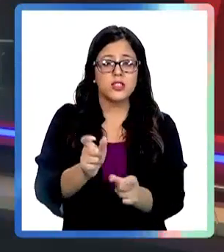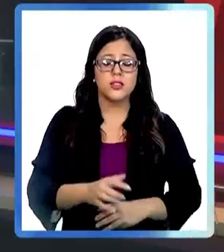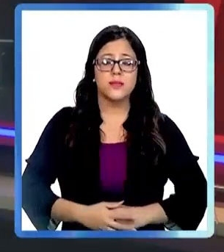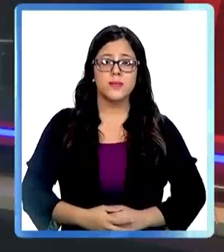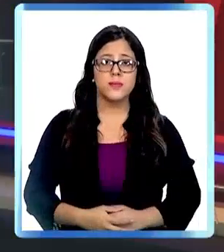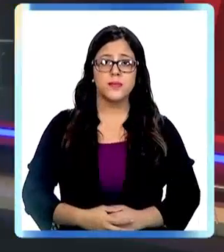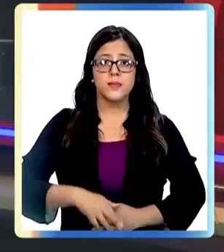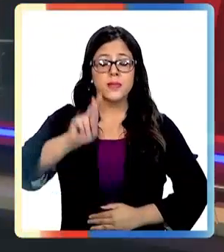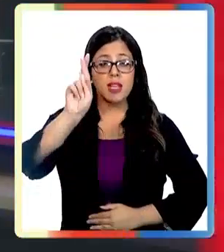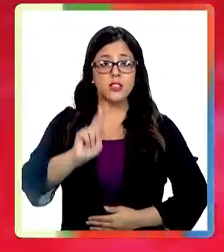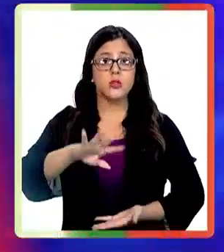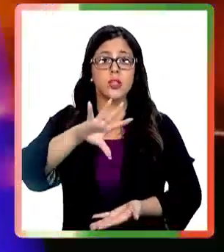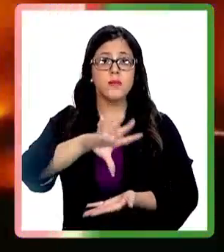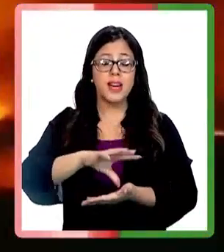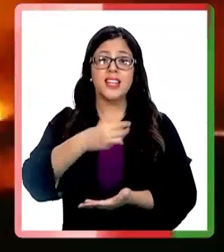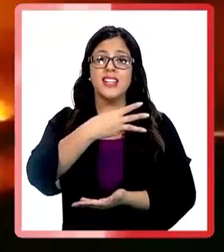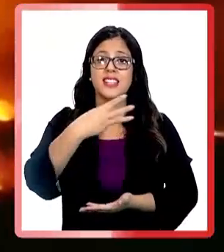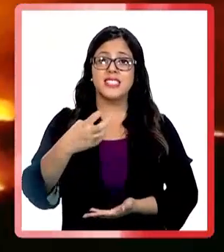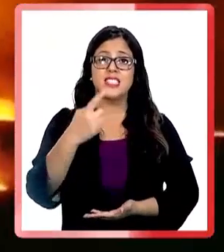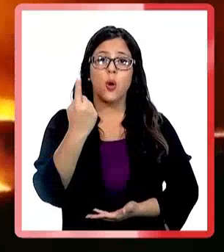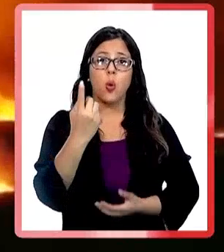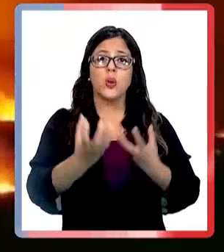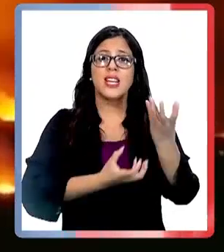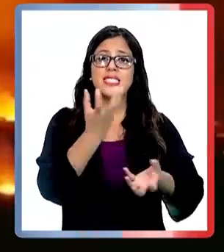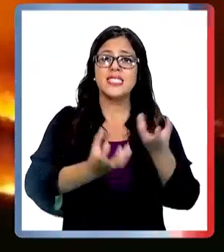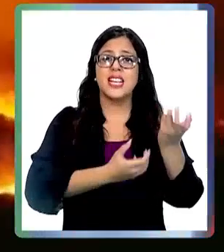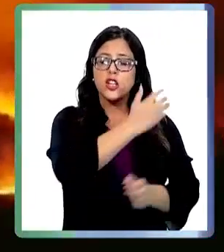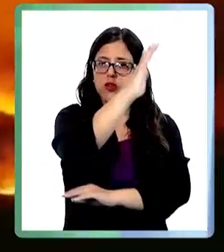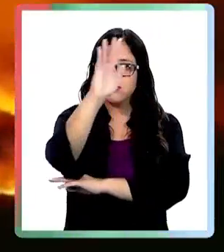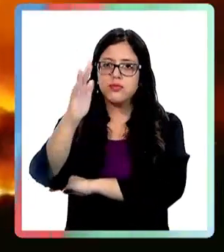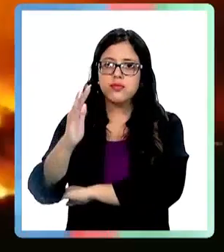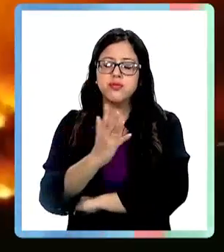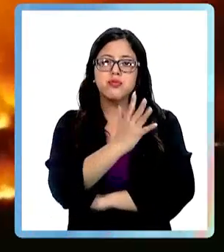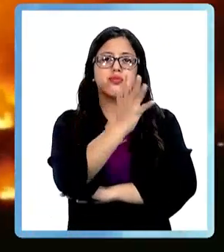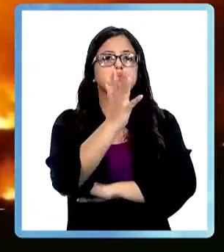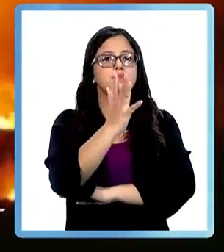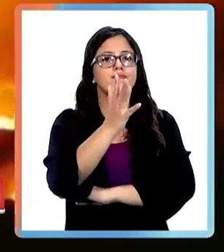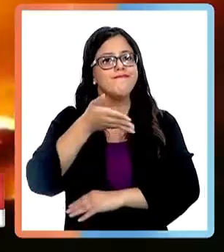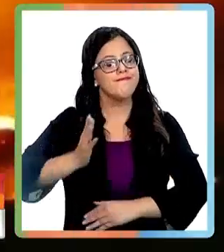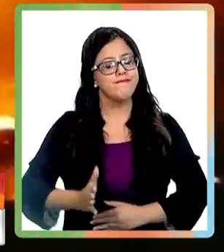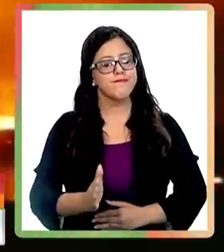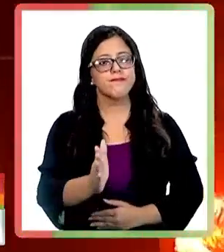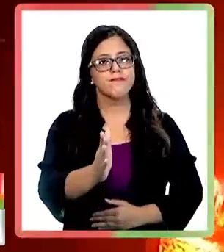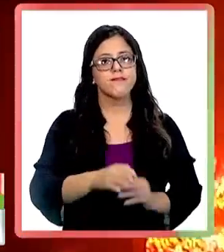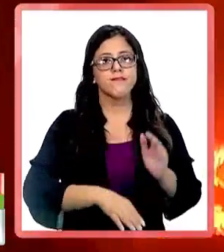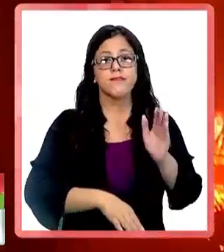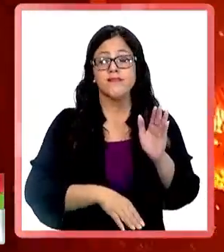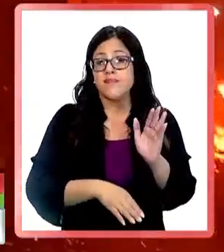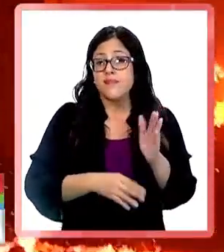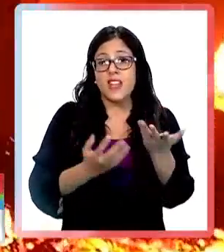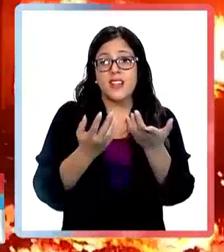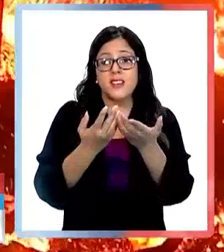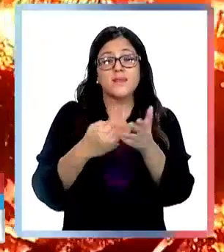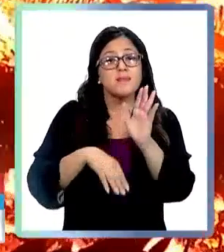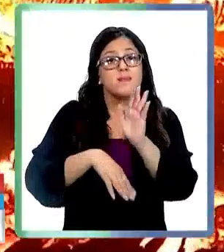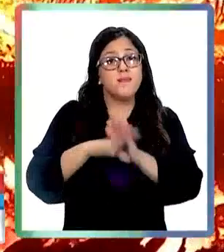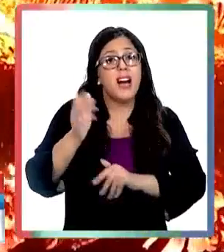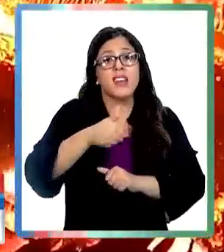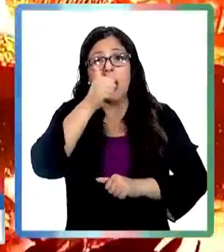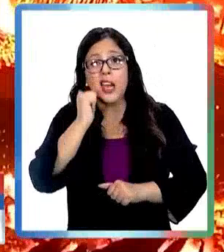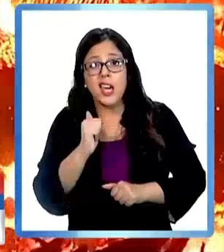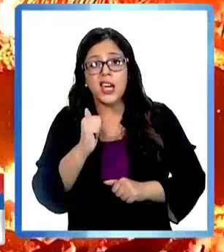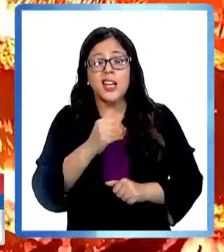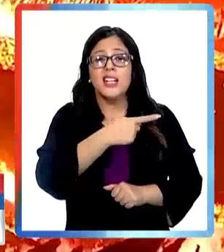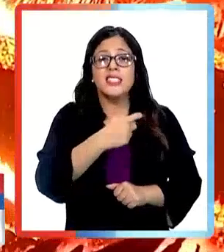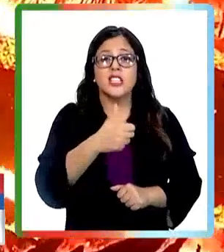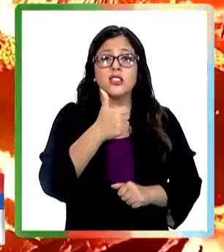millones de personas. En el sur del país, 301 incendios forestales siguen activos. Más que el